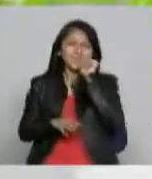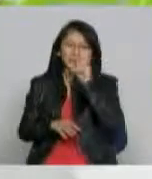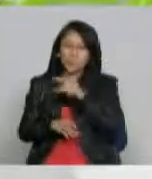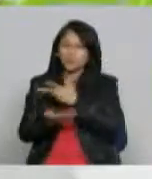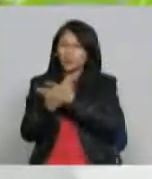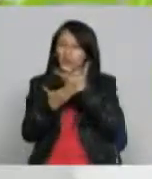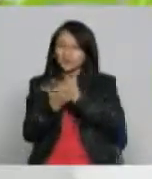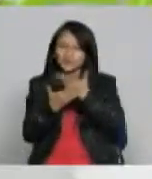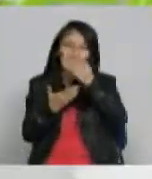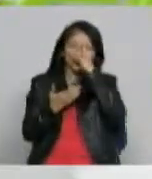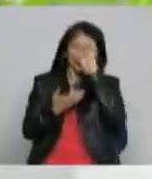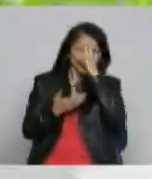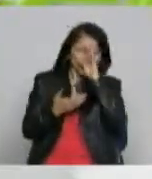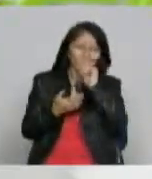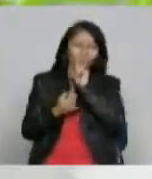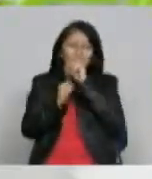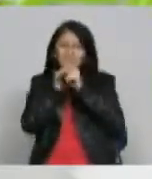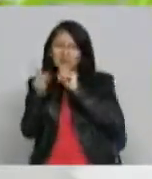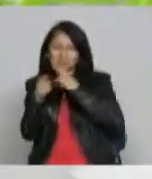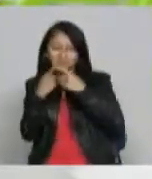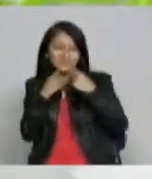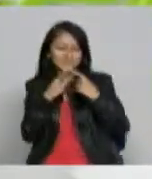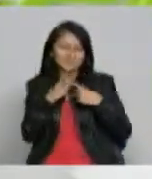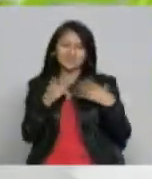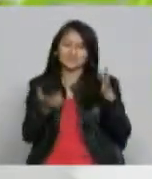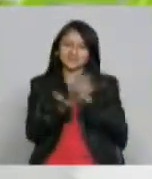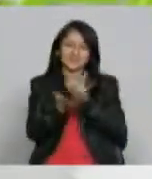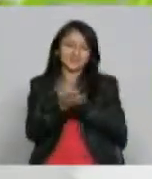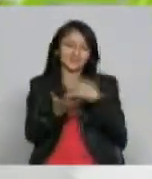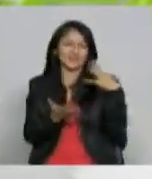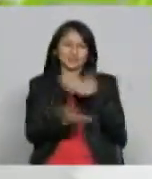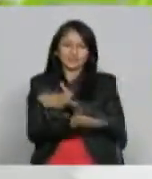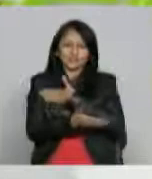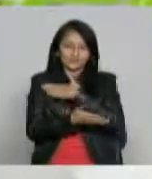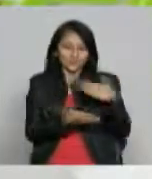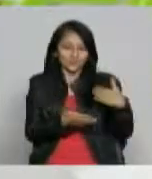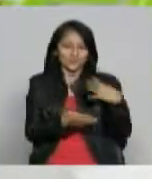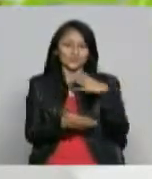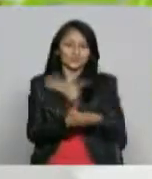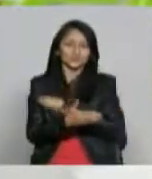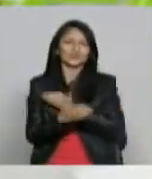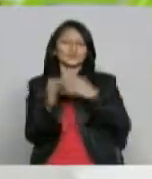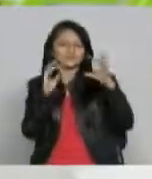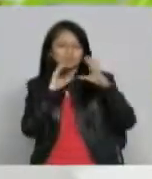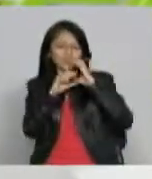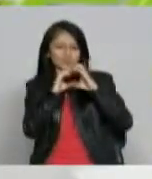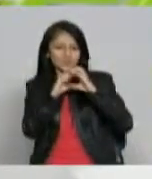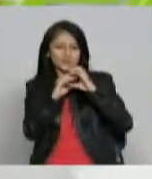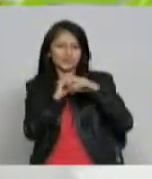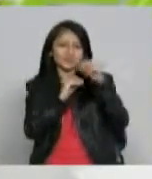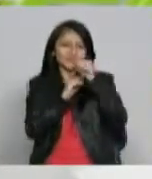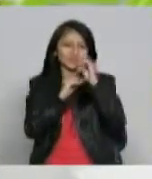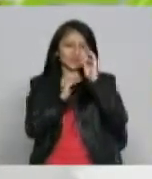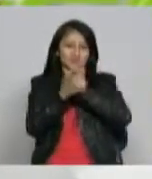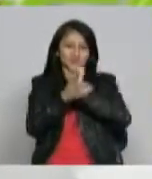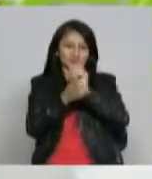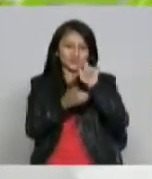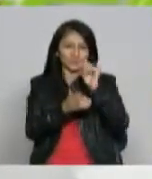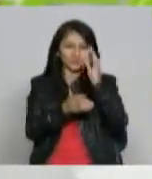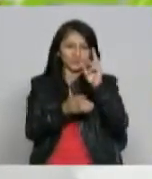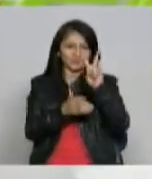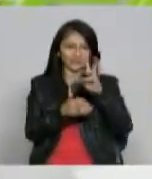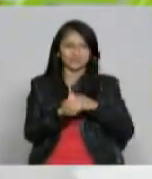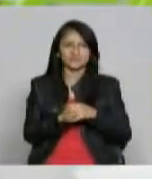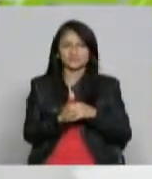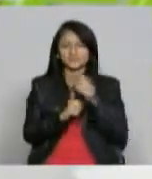reclamos inquietudes solicitudes lo que ustedes nos quieran comentar vuelvo y repito comunicaciones arroba telecafe.tv bueno duerle